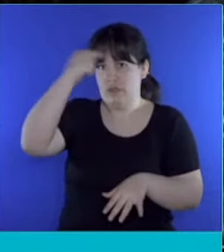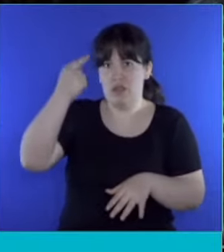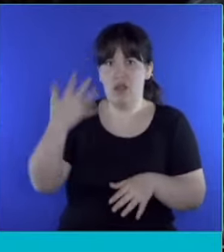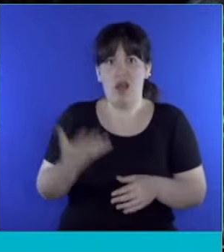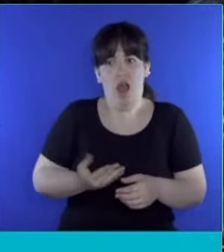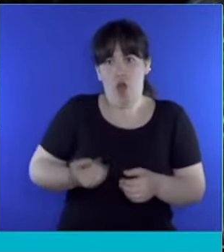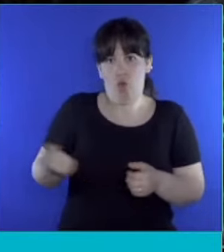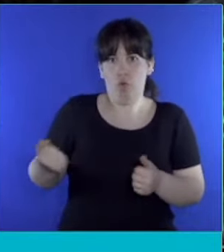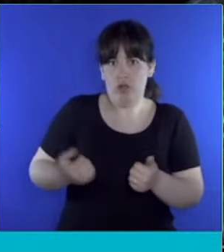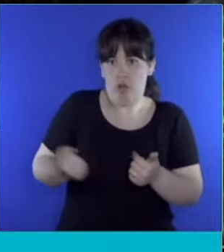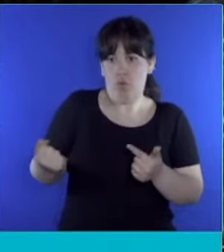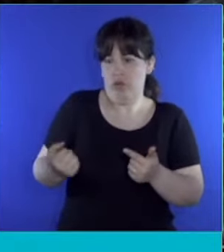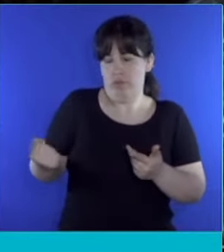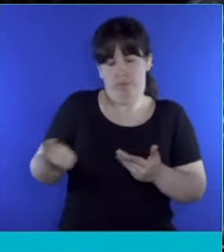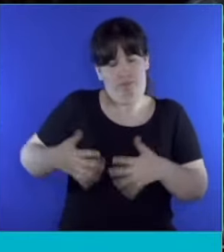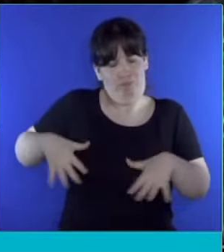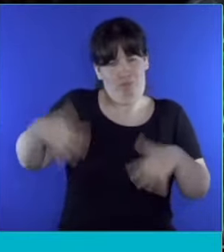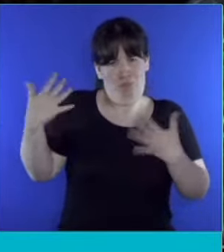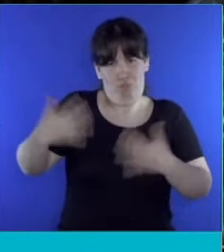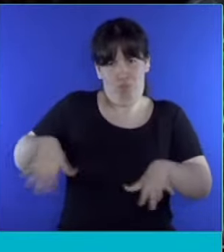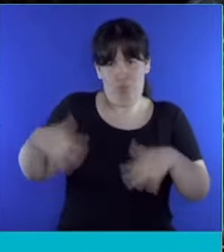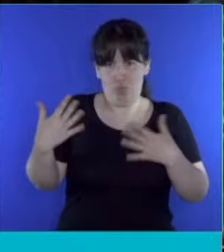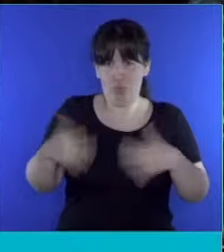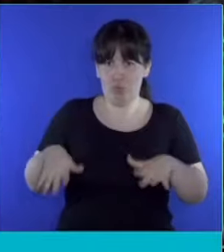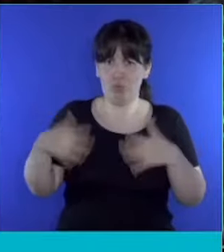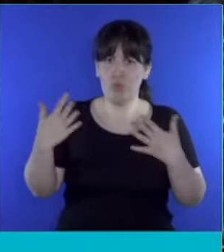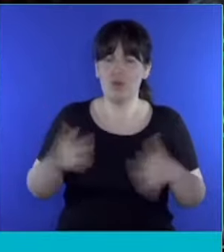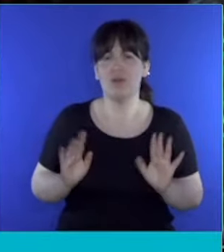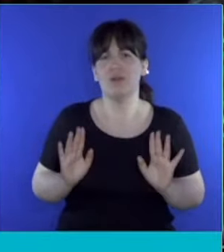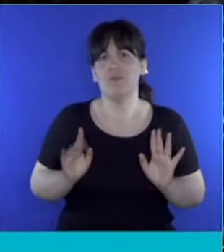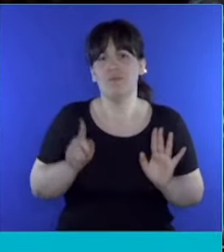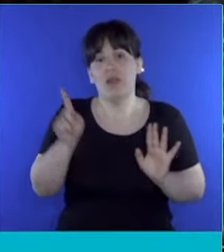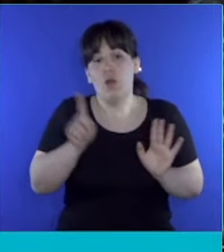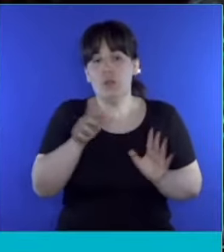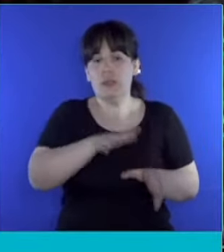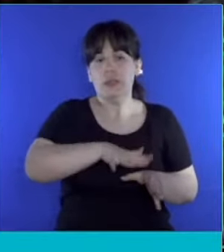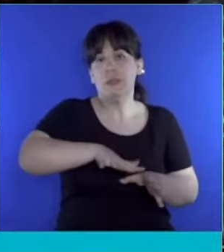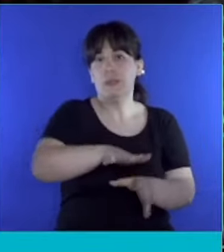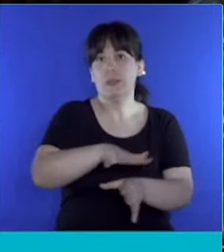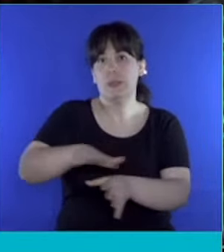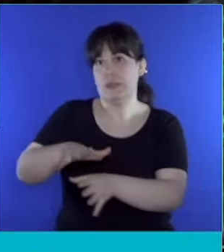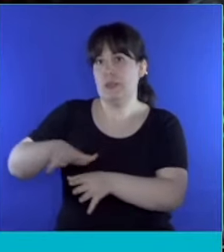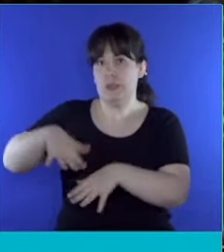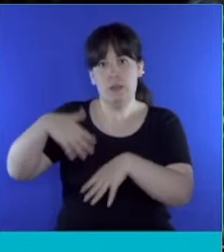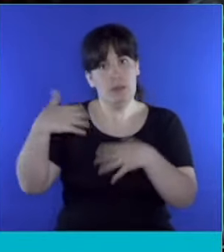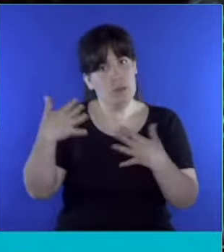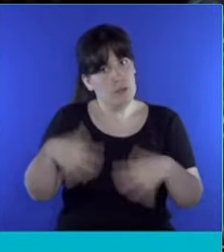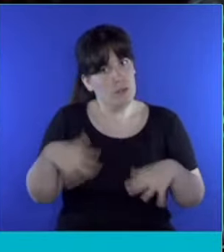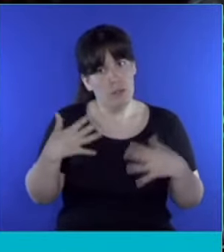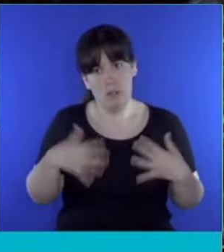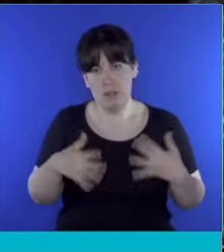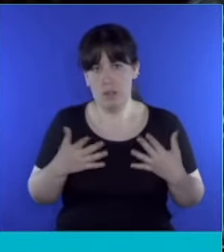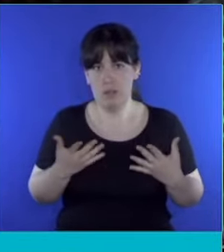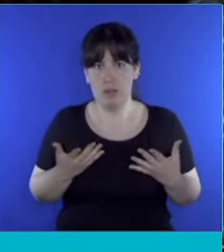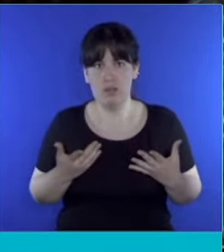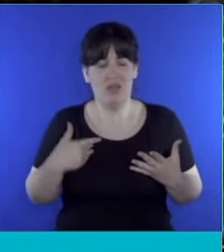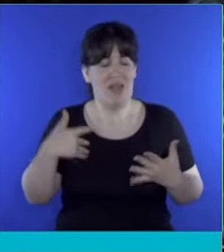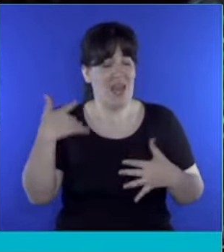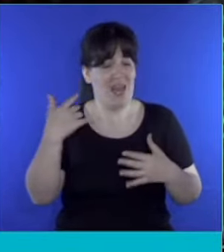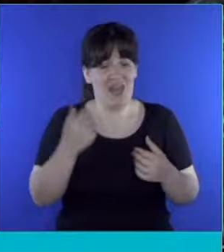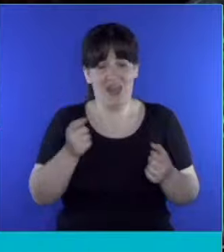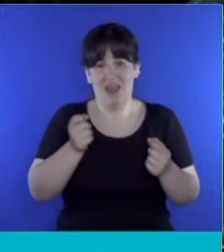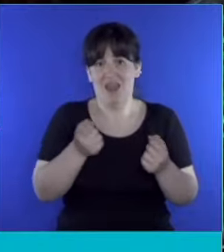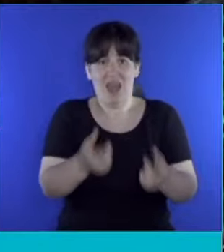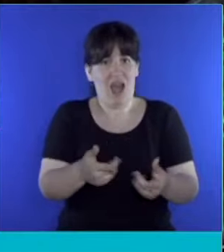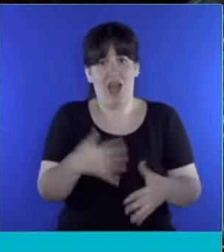un ajuste tremendo y que frente a algunos sectores está generando una crisis